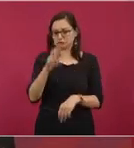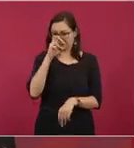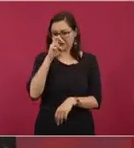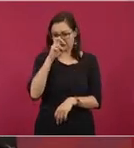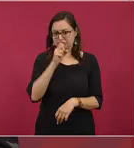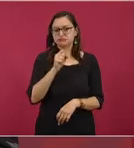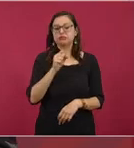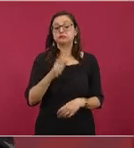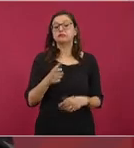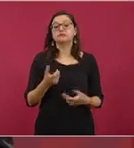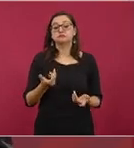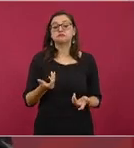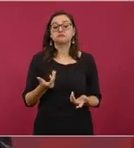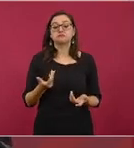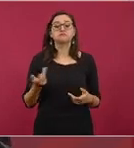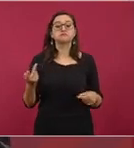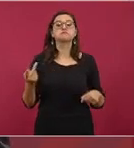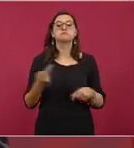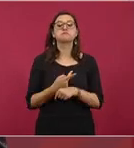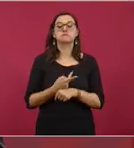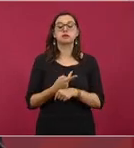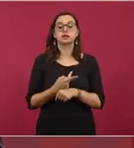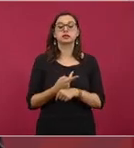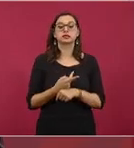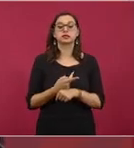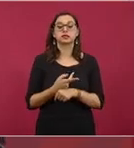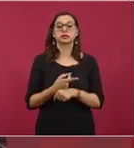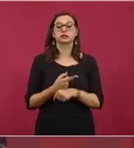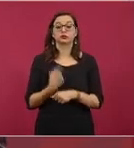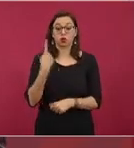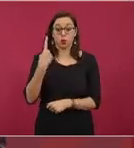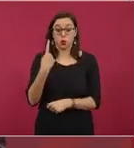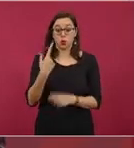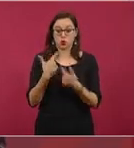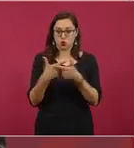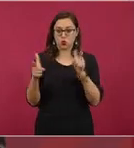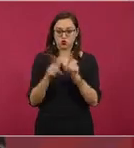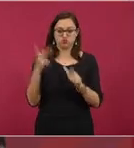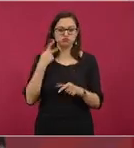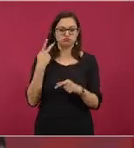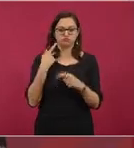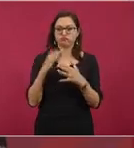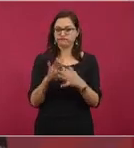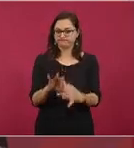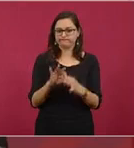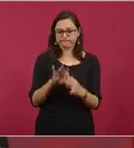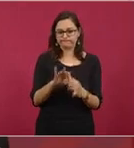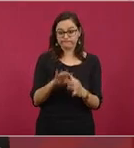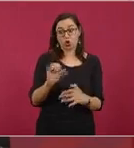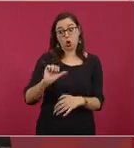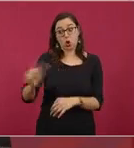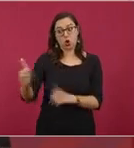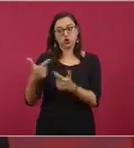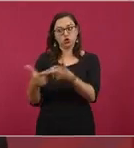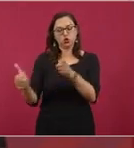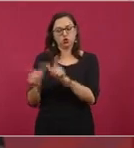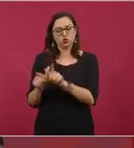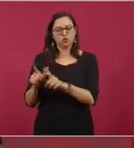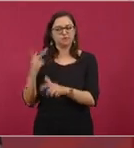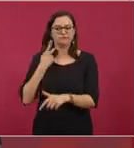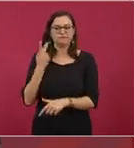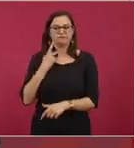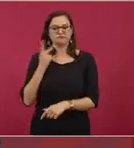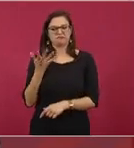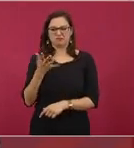entonces de todas maneras al otro partido este no lo veía